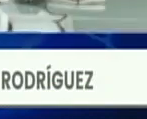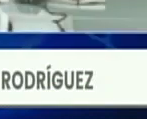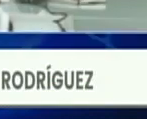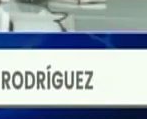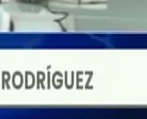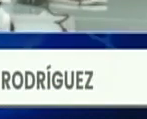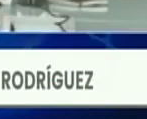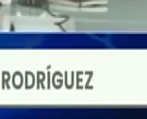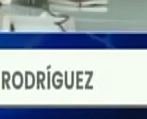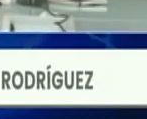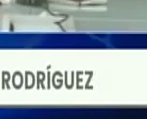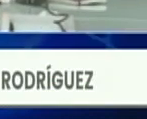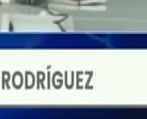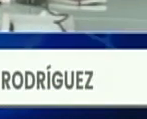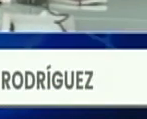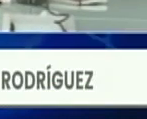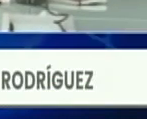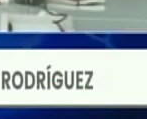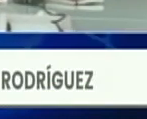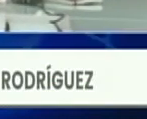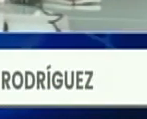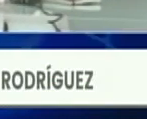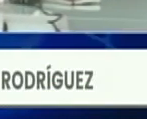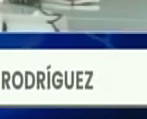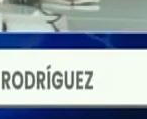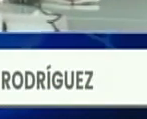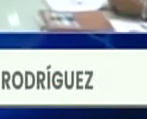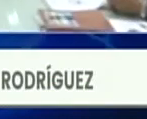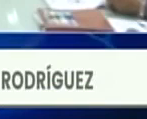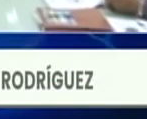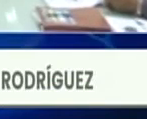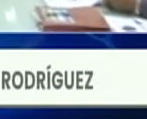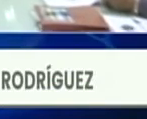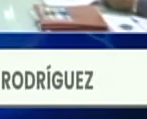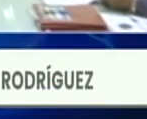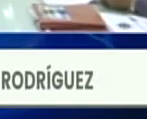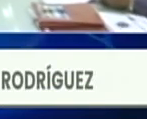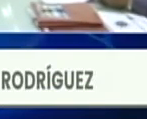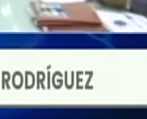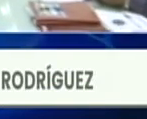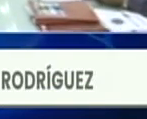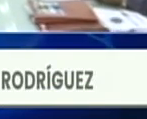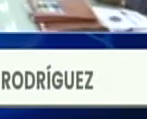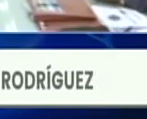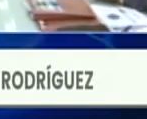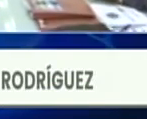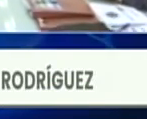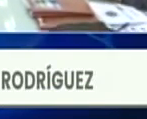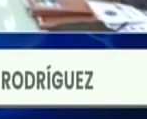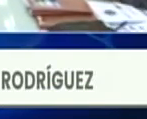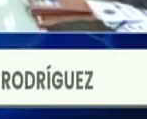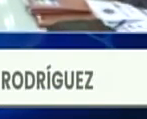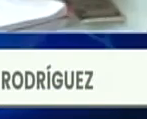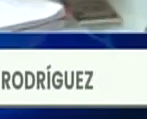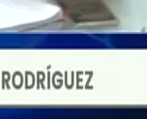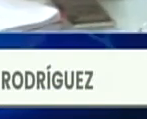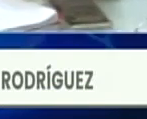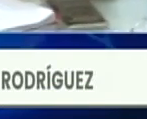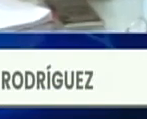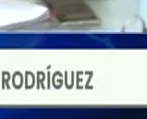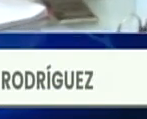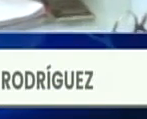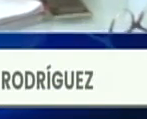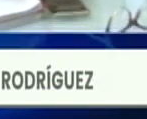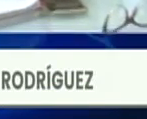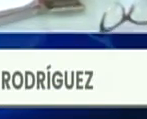que se ha venido presentando a raíz del regreso de nuestros connacionales. En las últimas 24 horas debemos informar